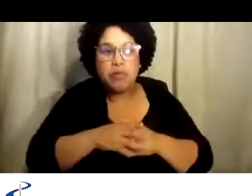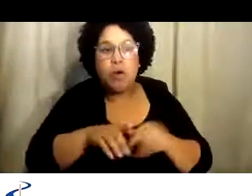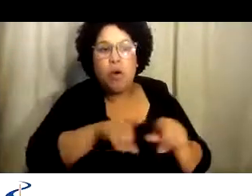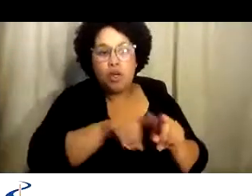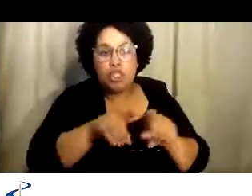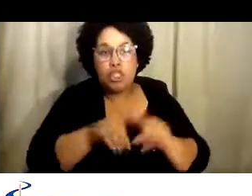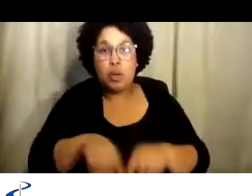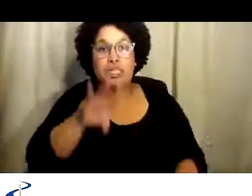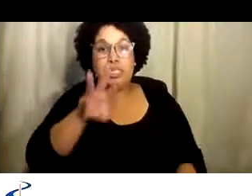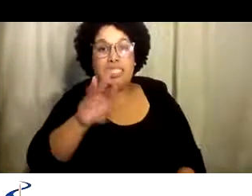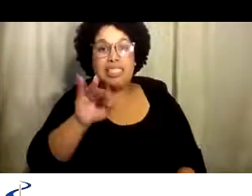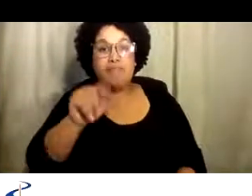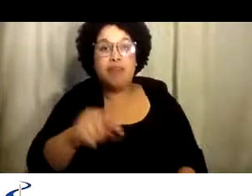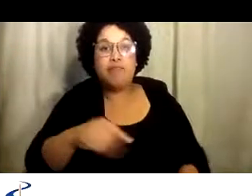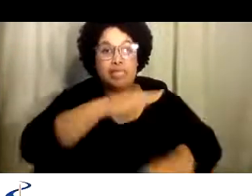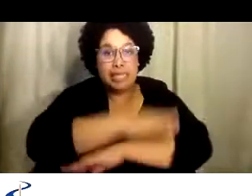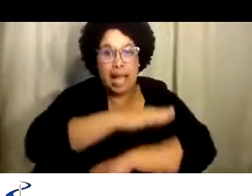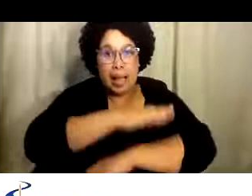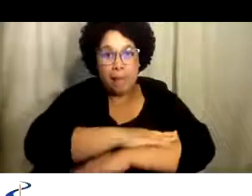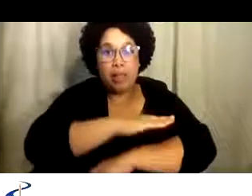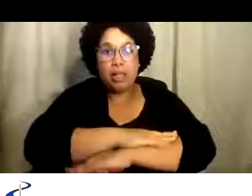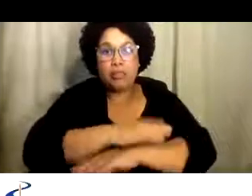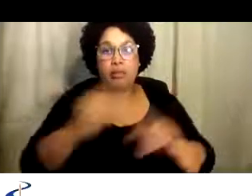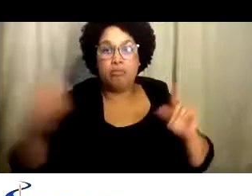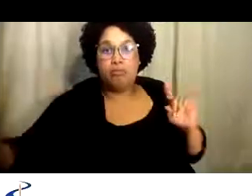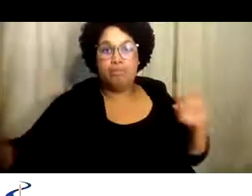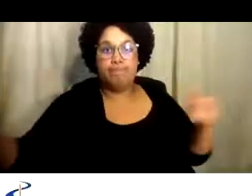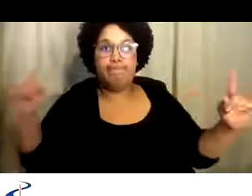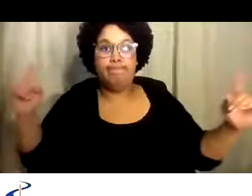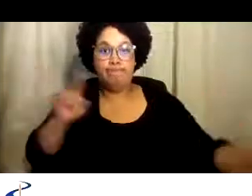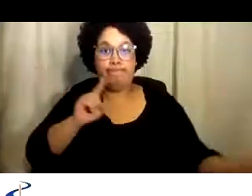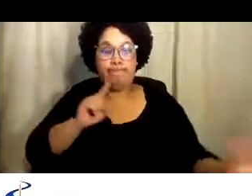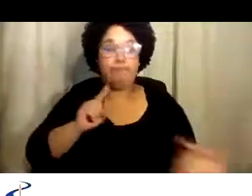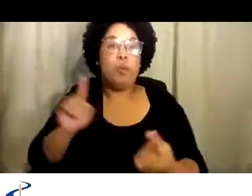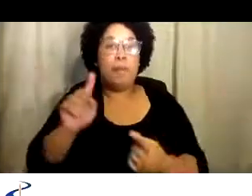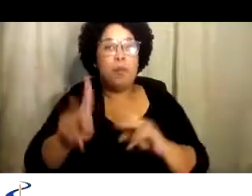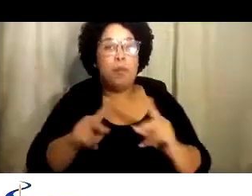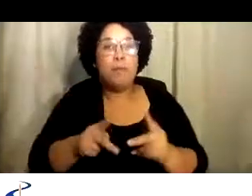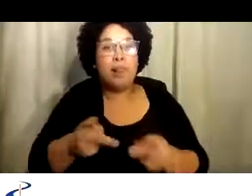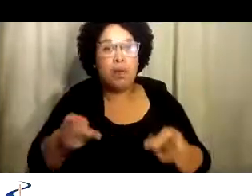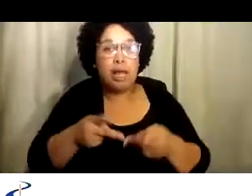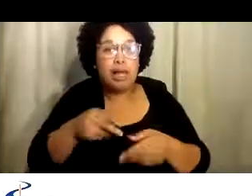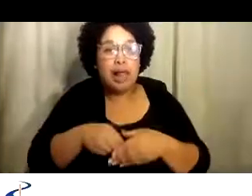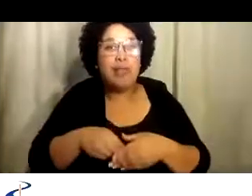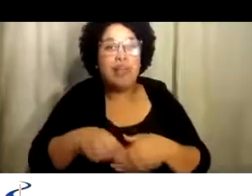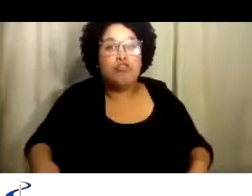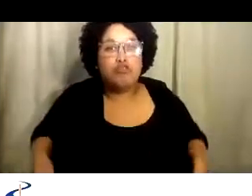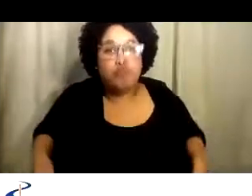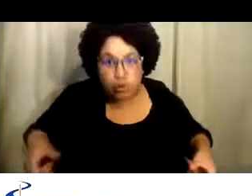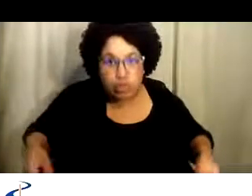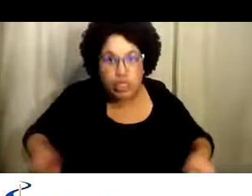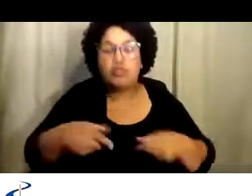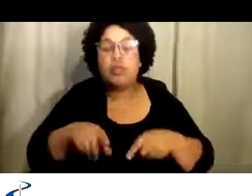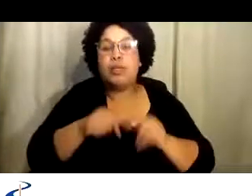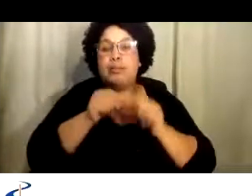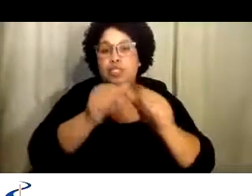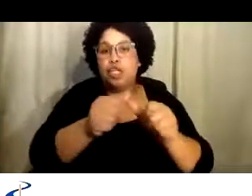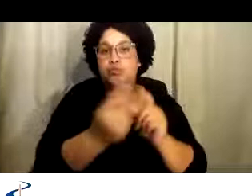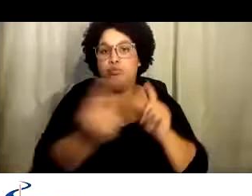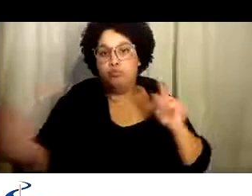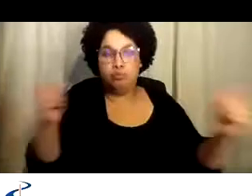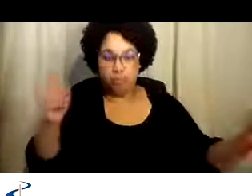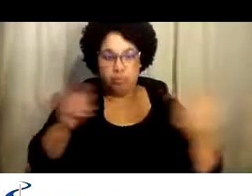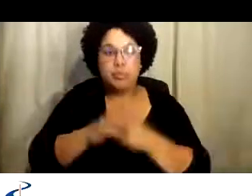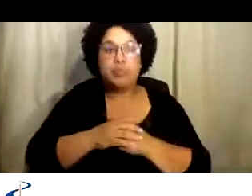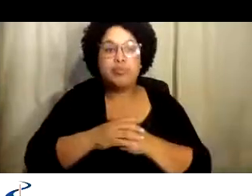también áreas de afuera. Estamos marcando dos metros entre cada mesa para poder asegurarnos que la